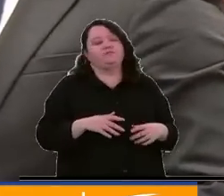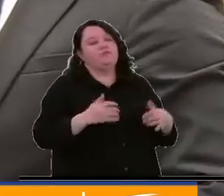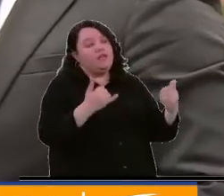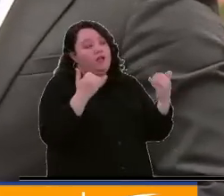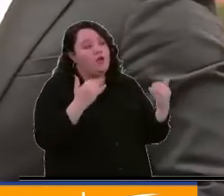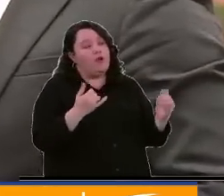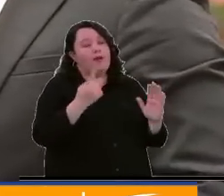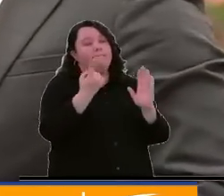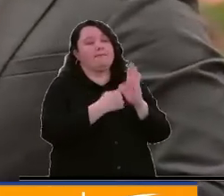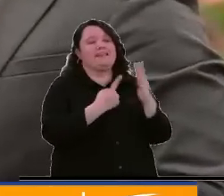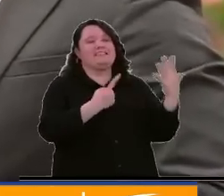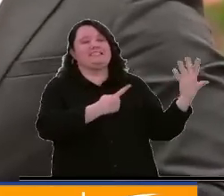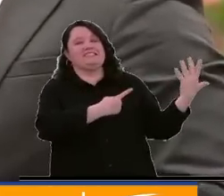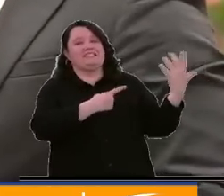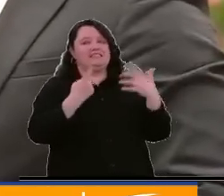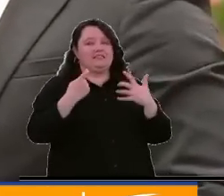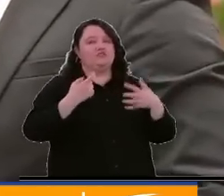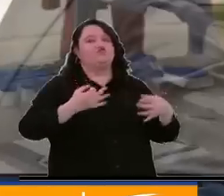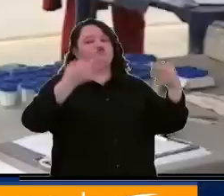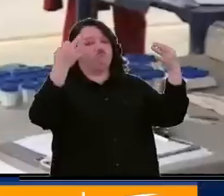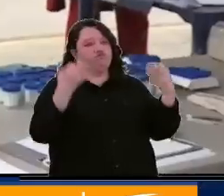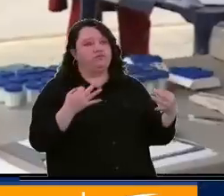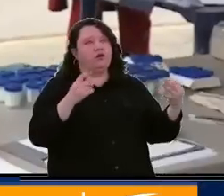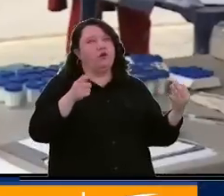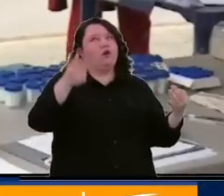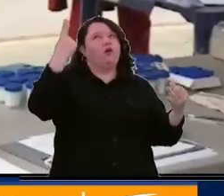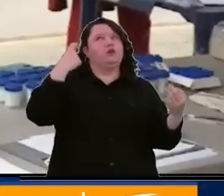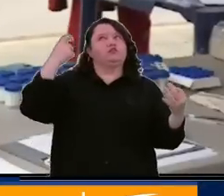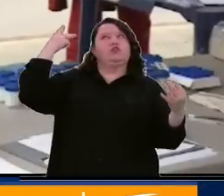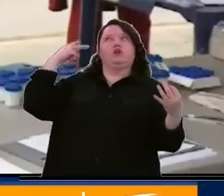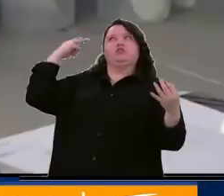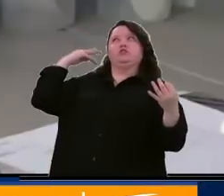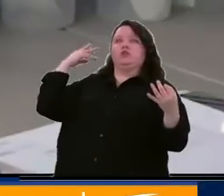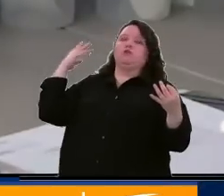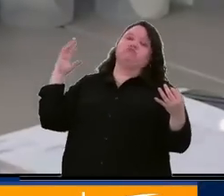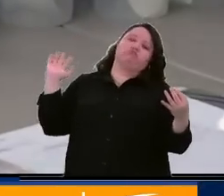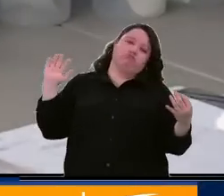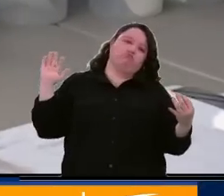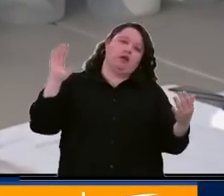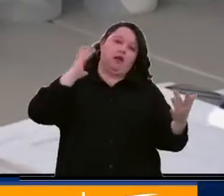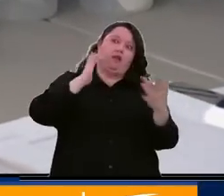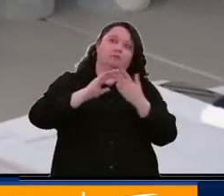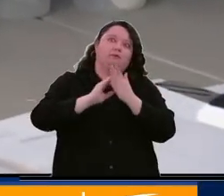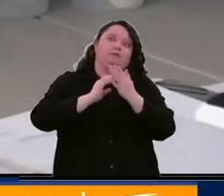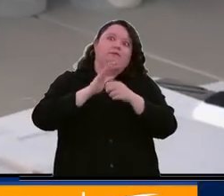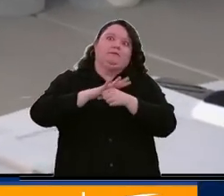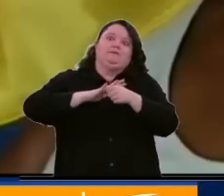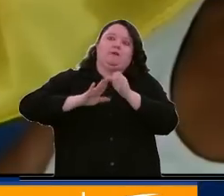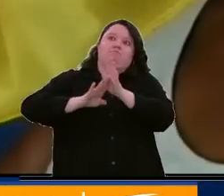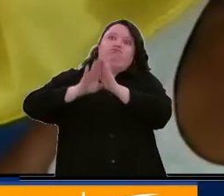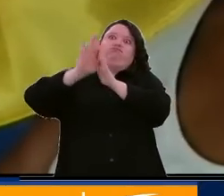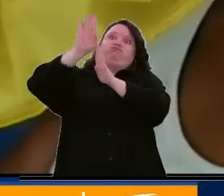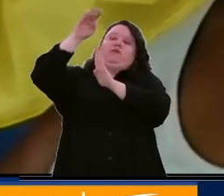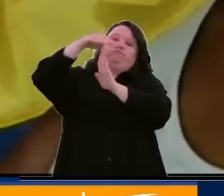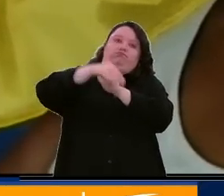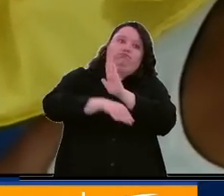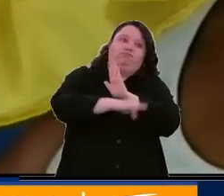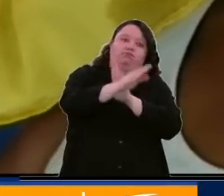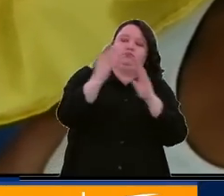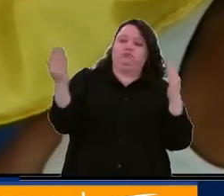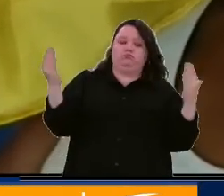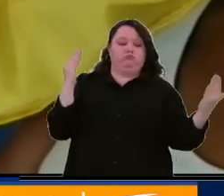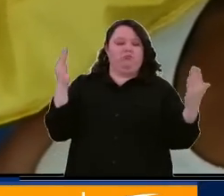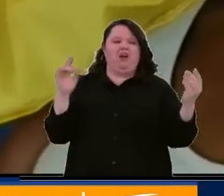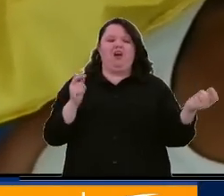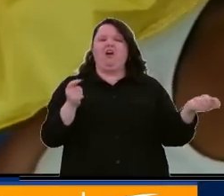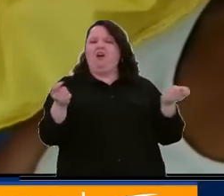de 1.600 casos activos, si lo comparamos contra los años anteriores, obviamente en las épocas de crisis y de los picos fue una cifra relativamente